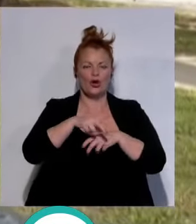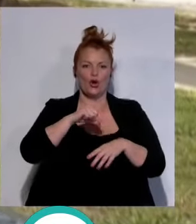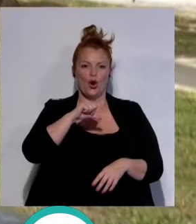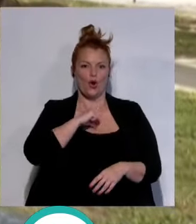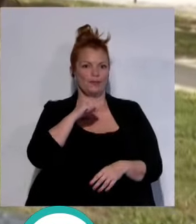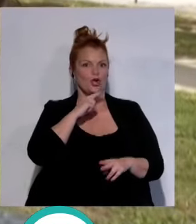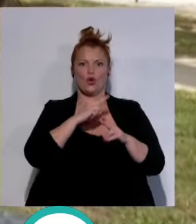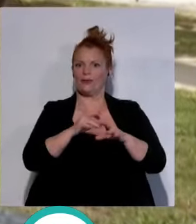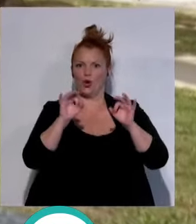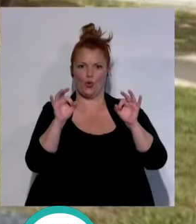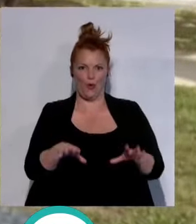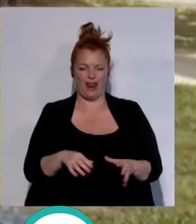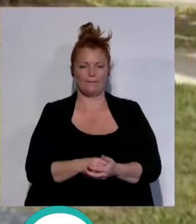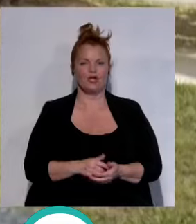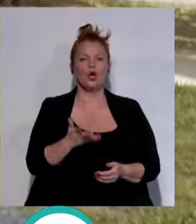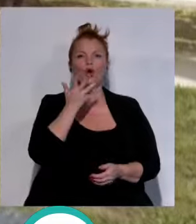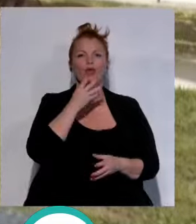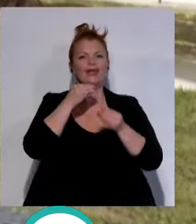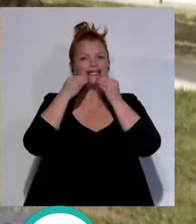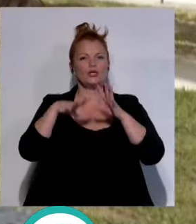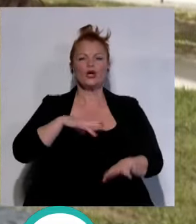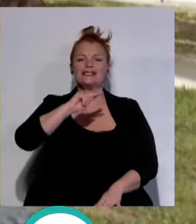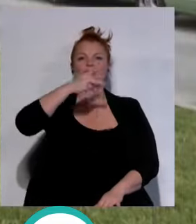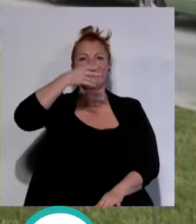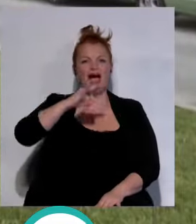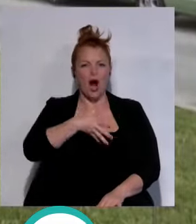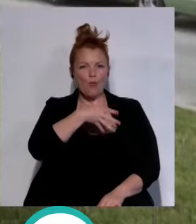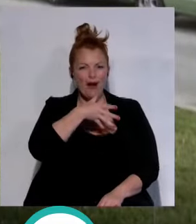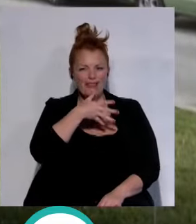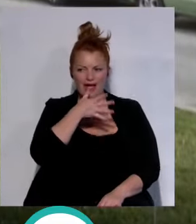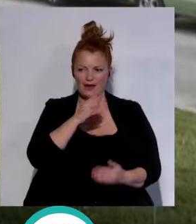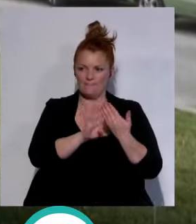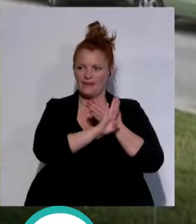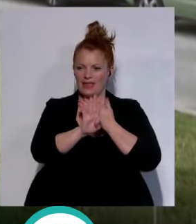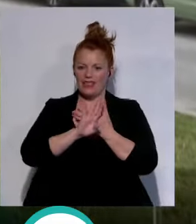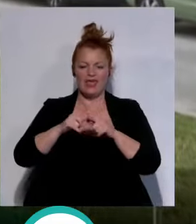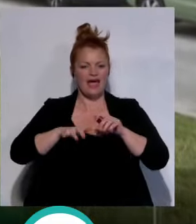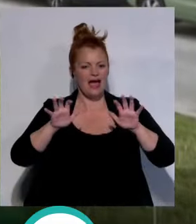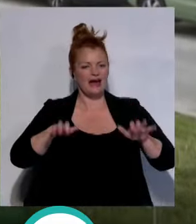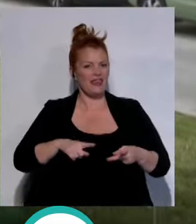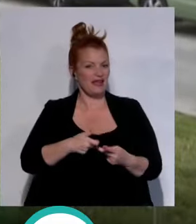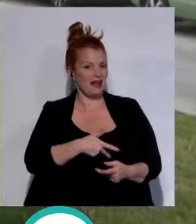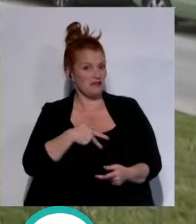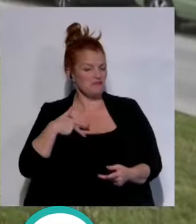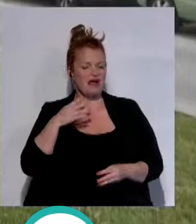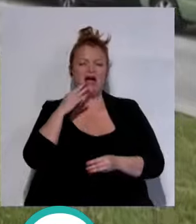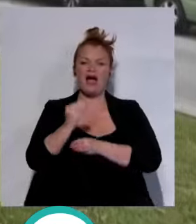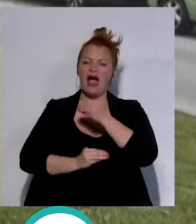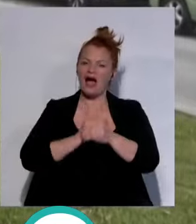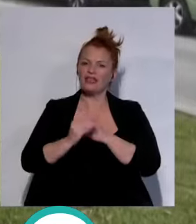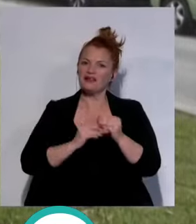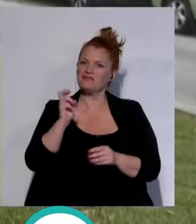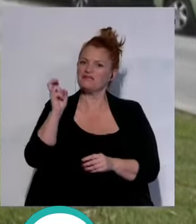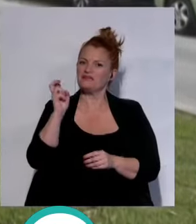mismo nombre a conocer lo que es la historia de segunda guada entre nuestros vecinos entre Cádiz General y entonces venimos a realizando